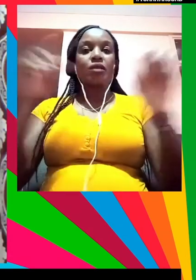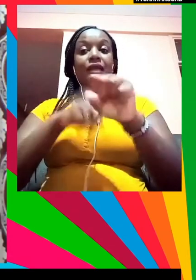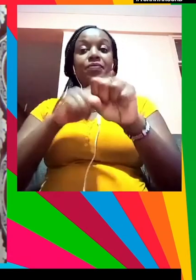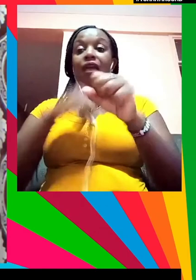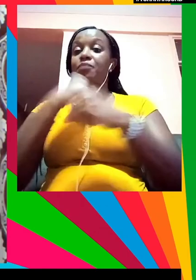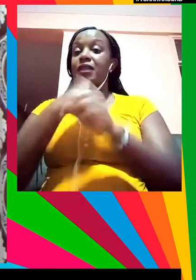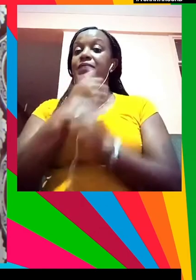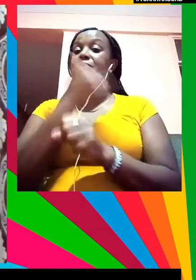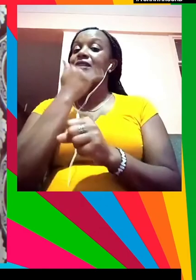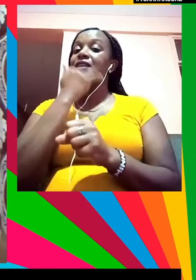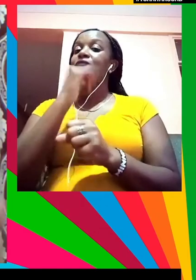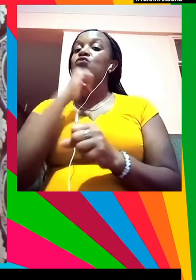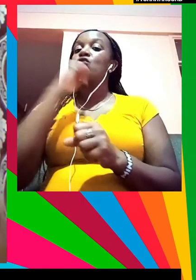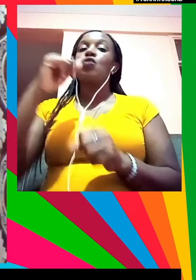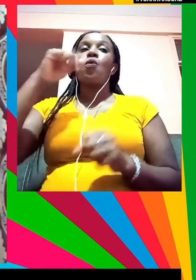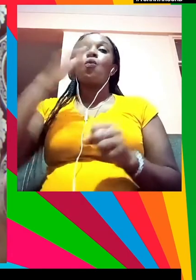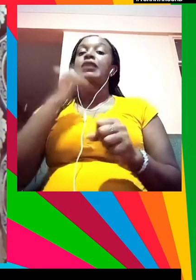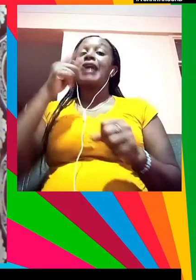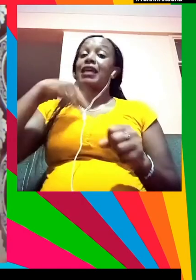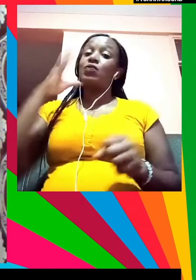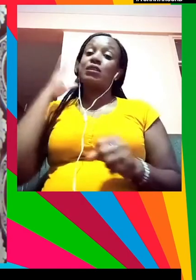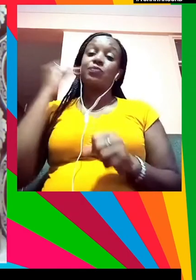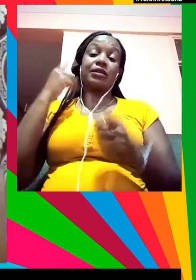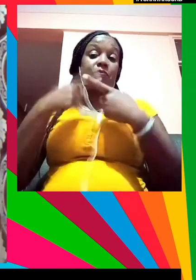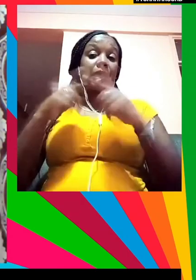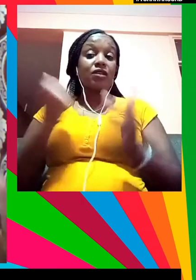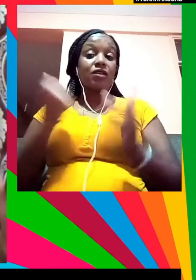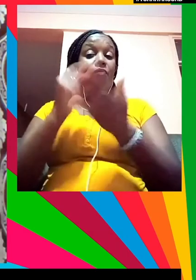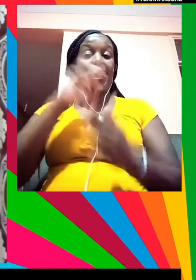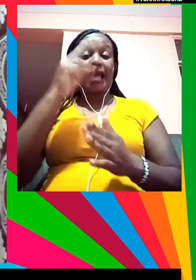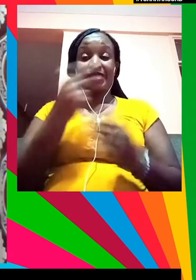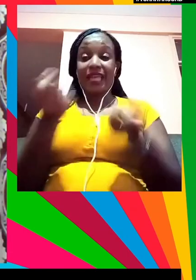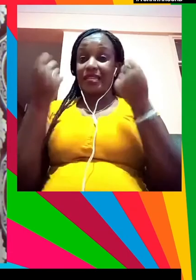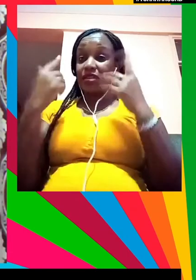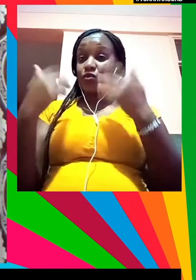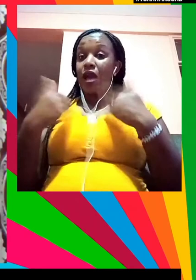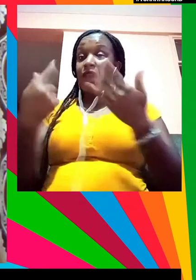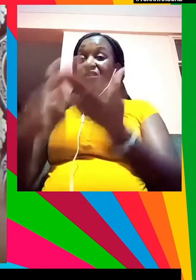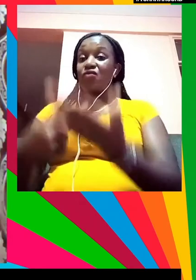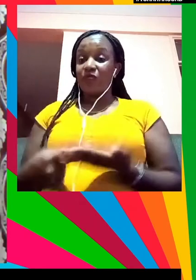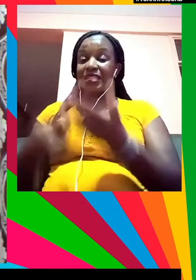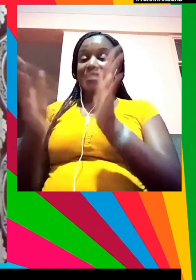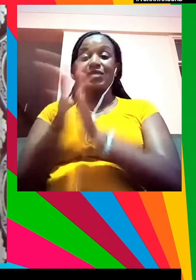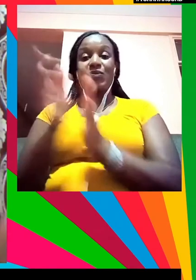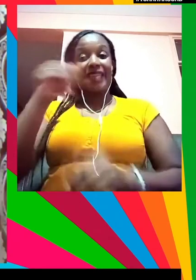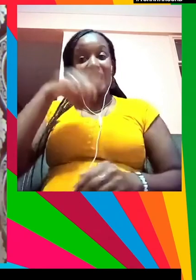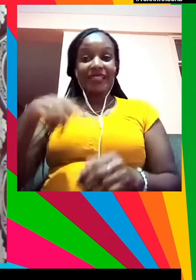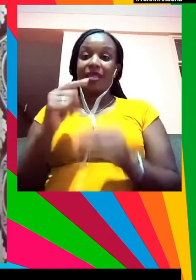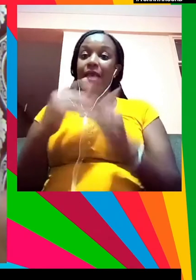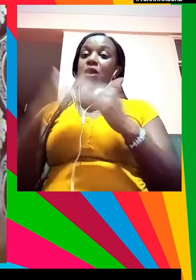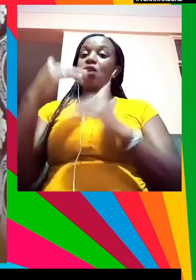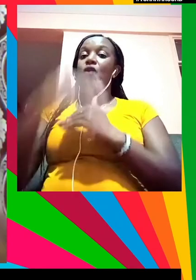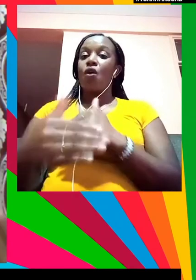porque puede haber errores pero creo que han de ayudarnos a entender cómo funcionan las cosas conversar con nosotros